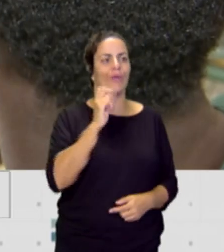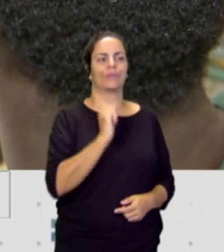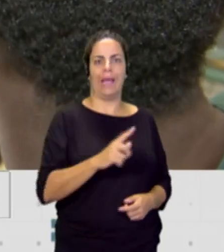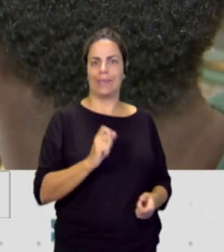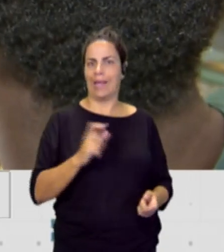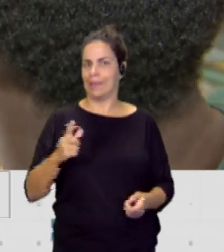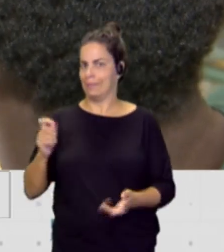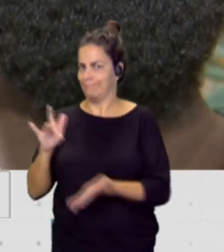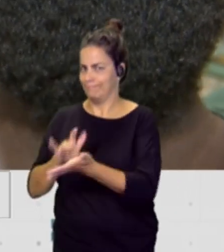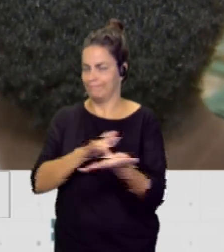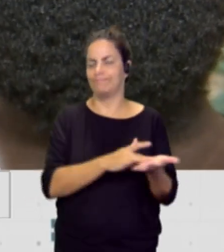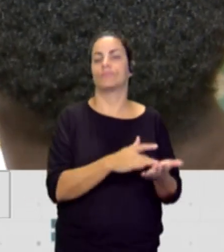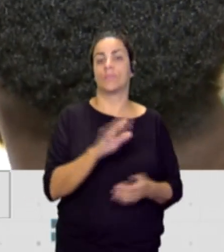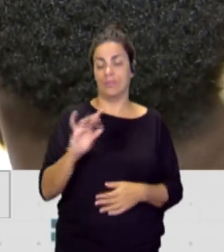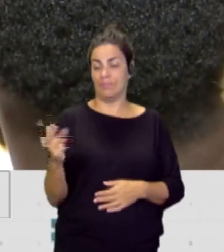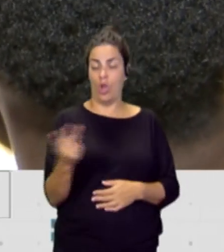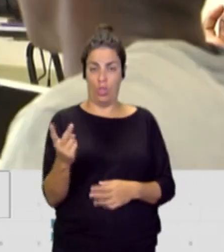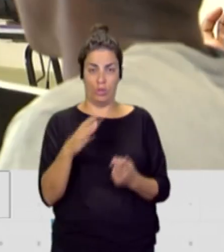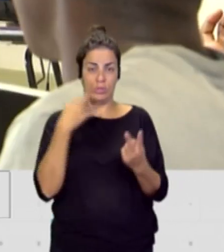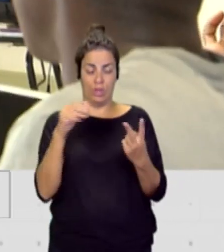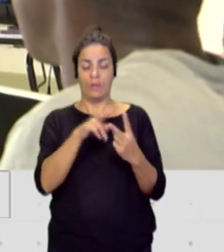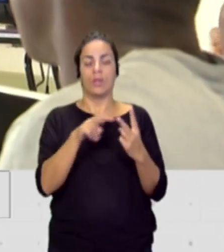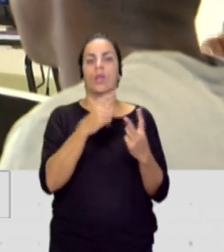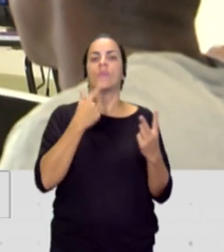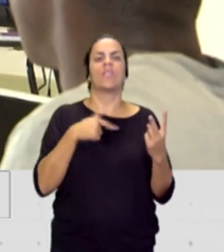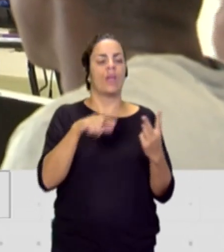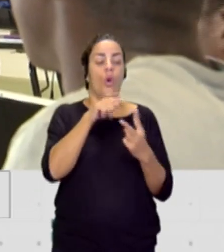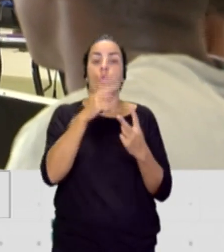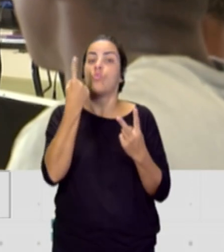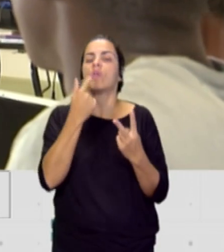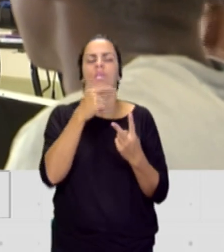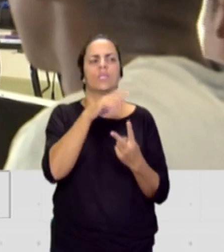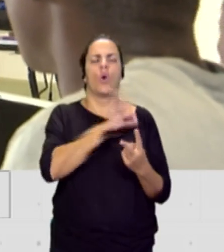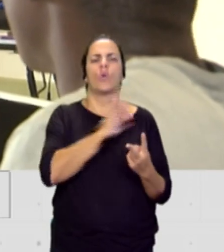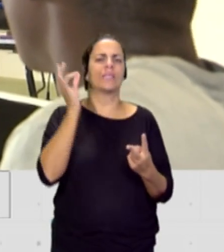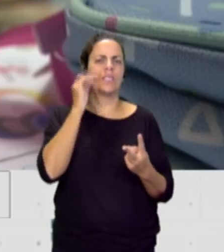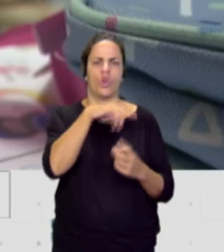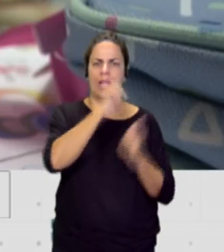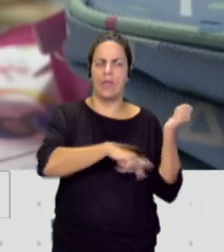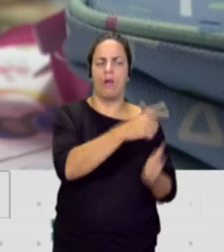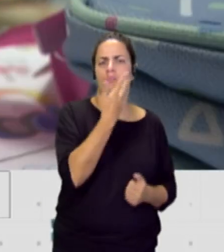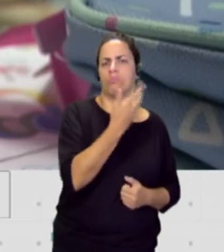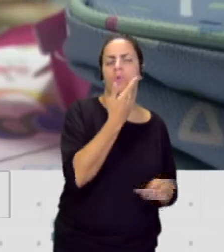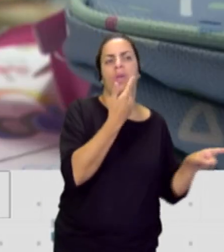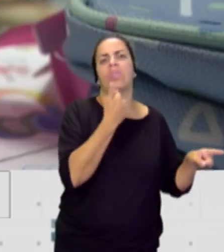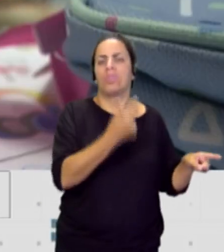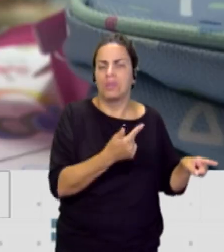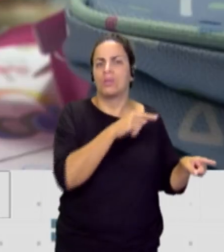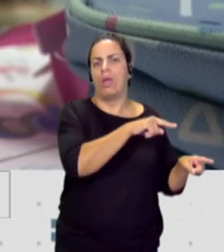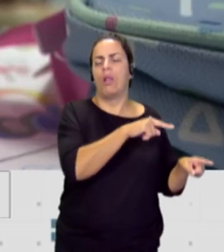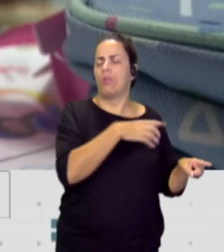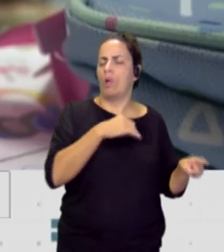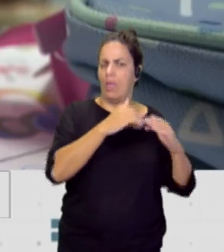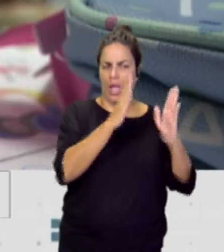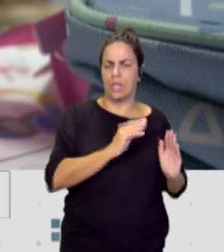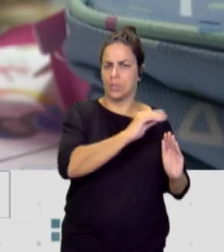los chicos era, uno, que había conocido a una señora en el hierro, que en principio le daba cobijo